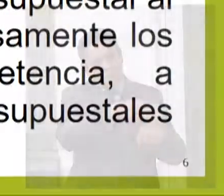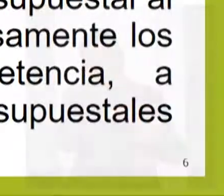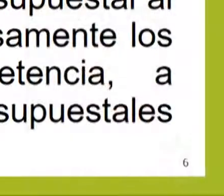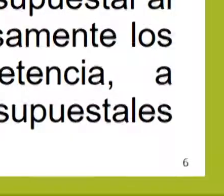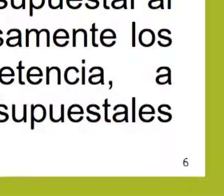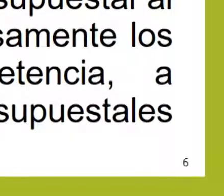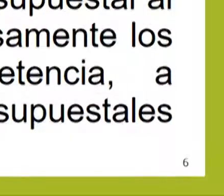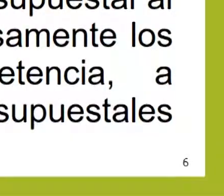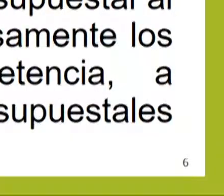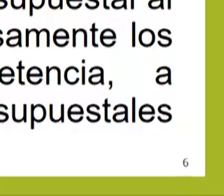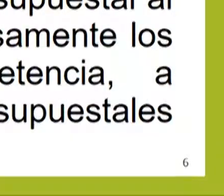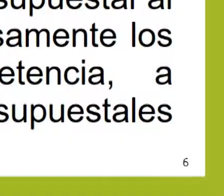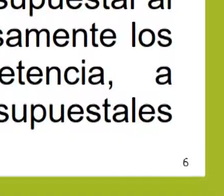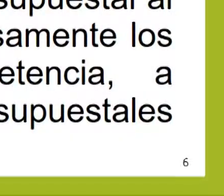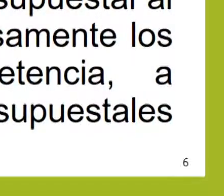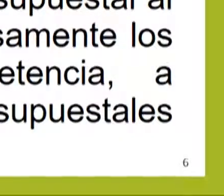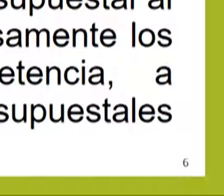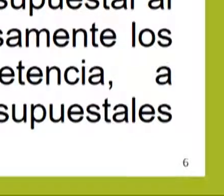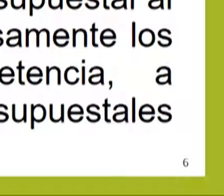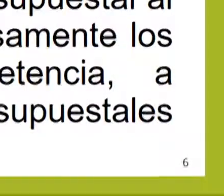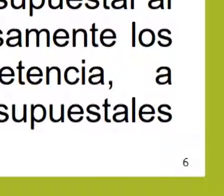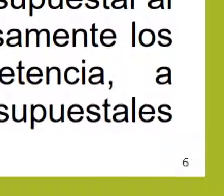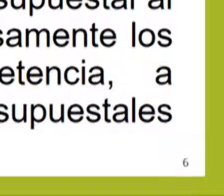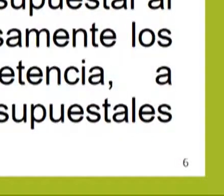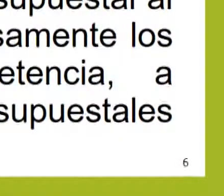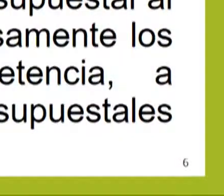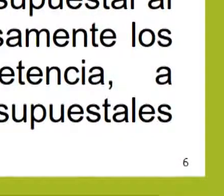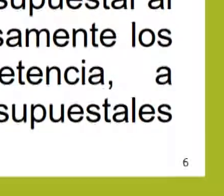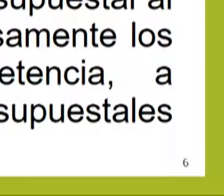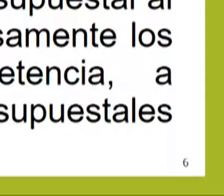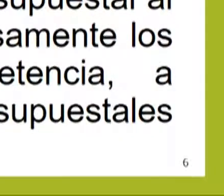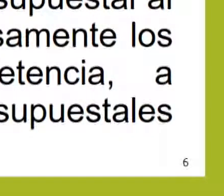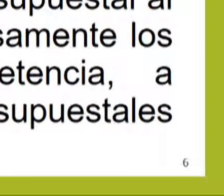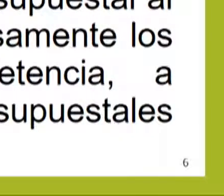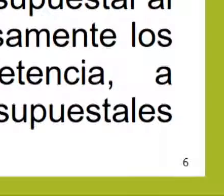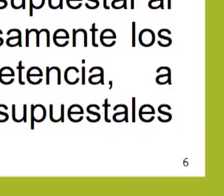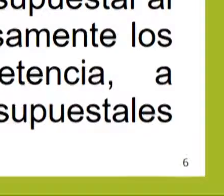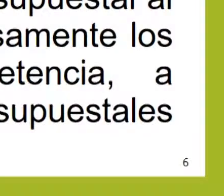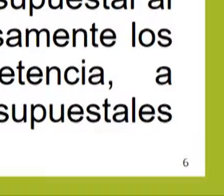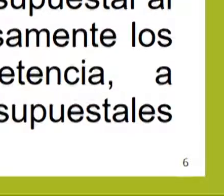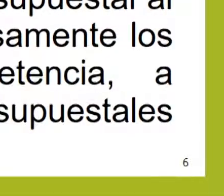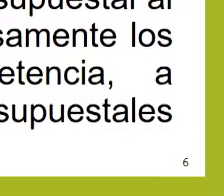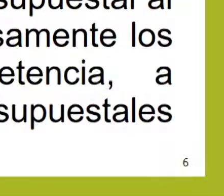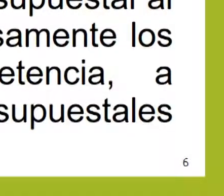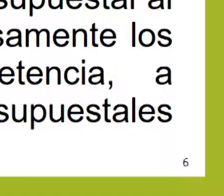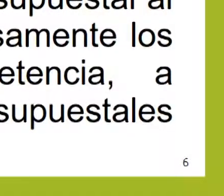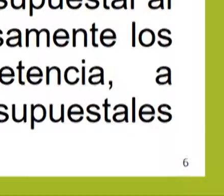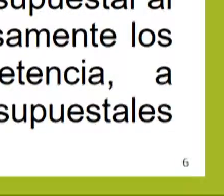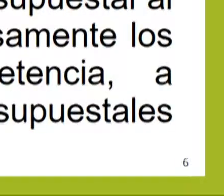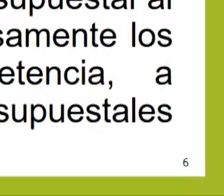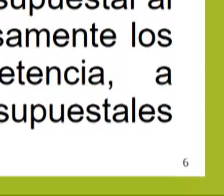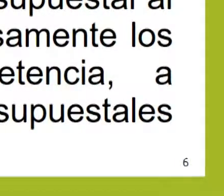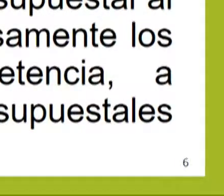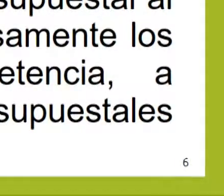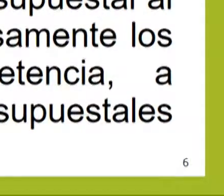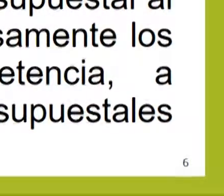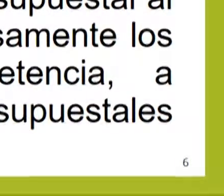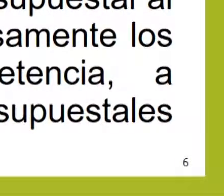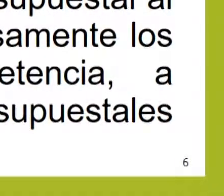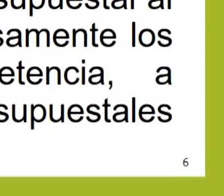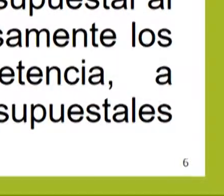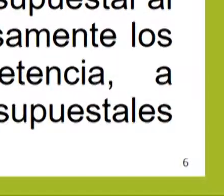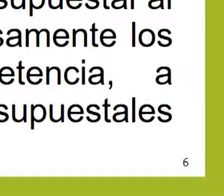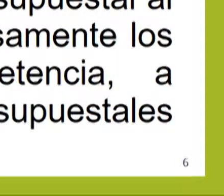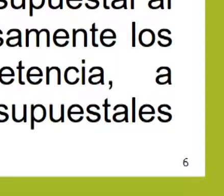secretario de Hacienda y Crédito Público y a la Secretaría del Bienestar, donde externó su preocupación